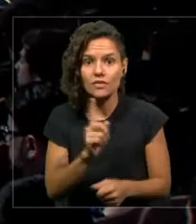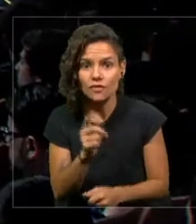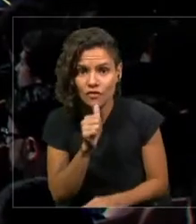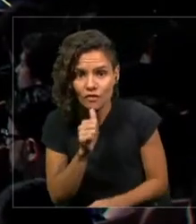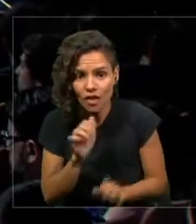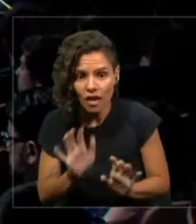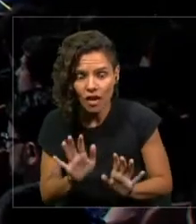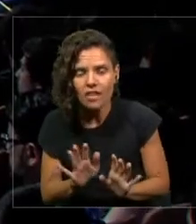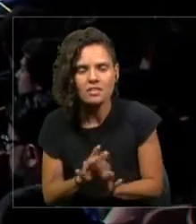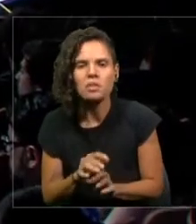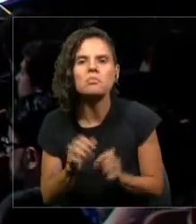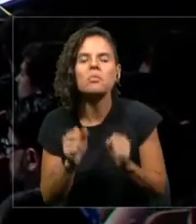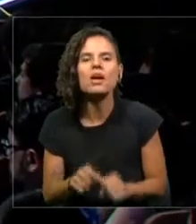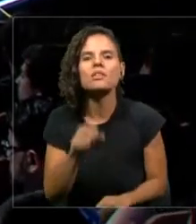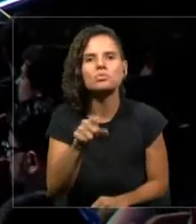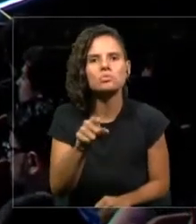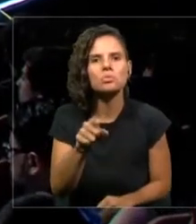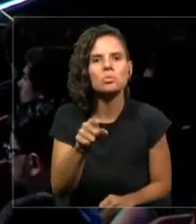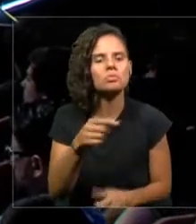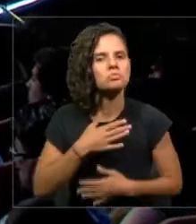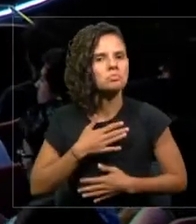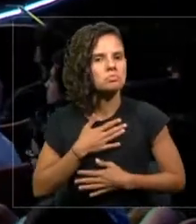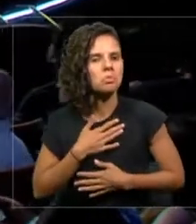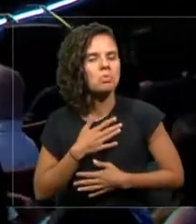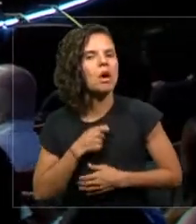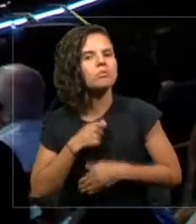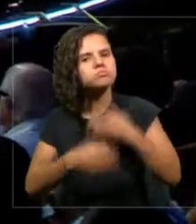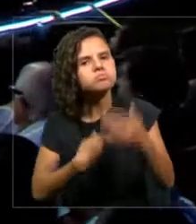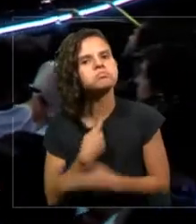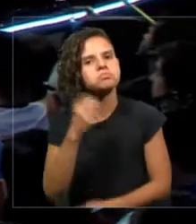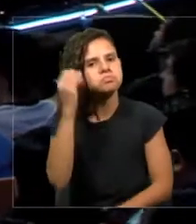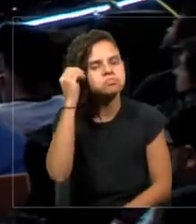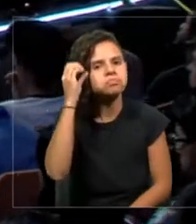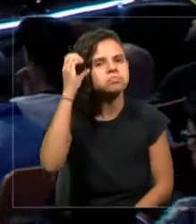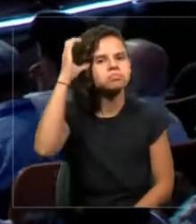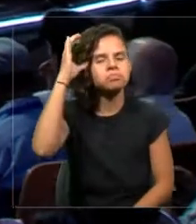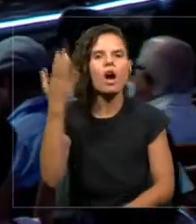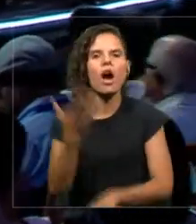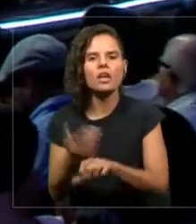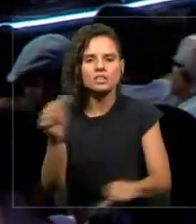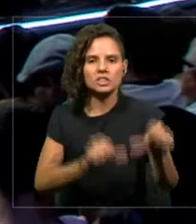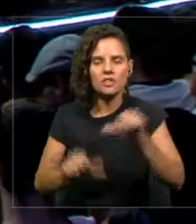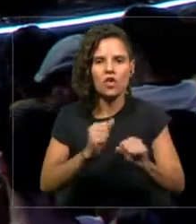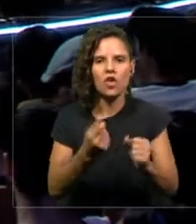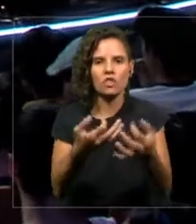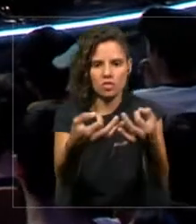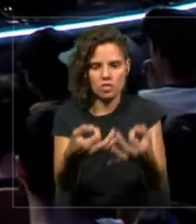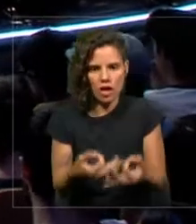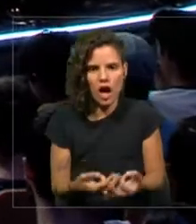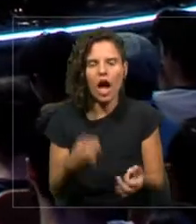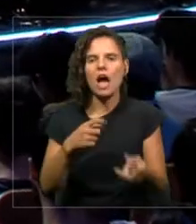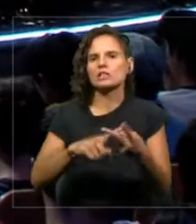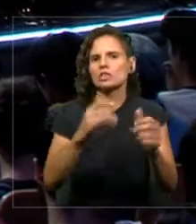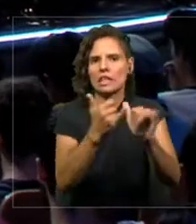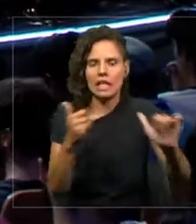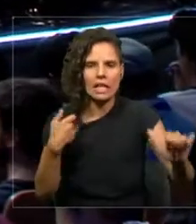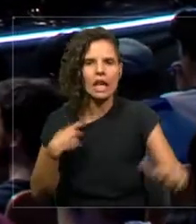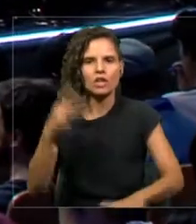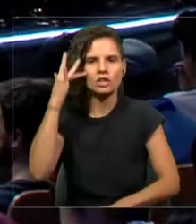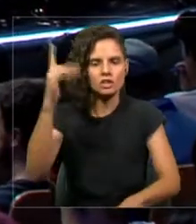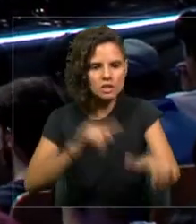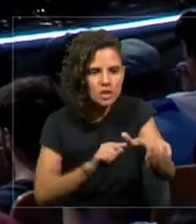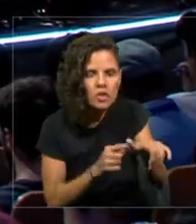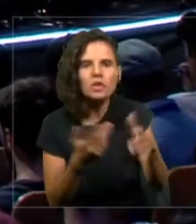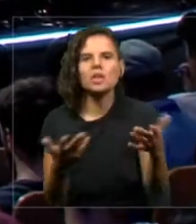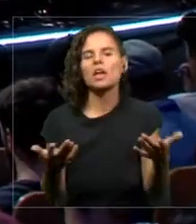enriqueciendo este proceso. Científicos de datos, ingenieros de learning machine, ingenieros de inteligencia artificial, es lo que hoy